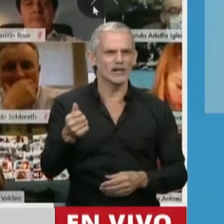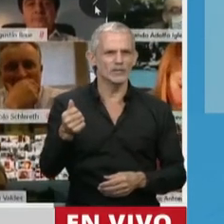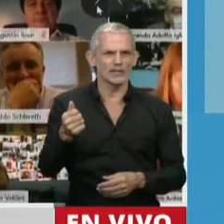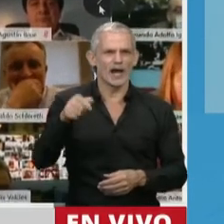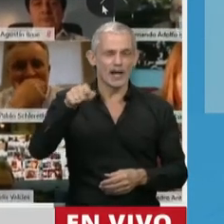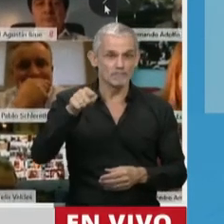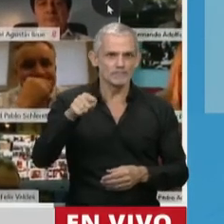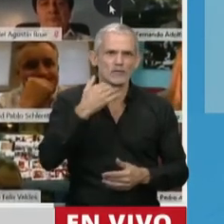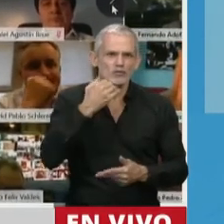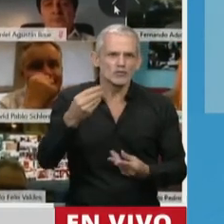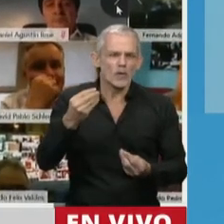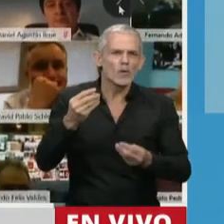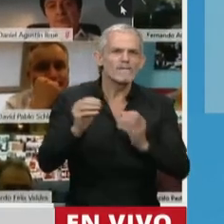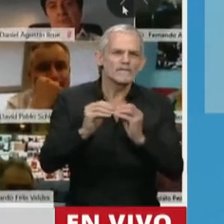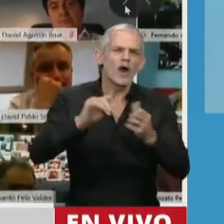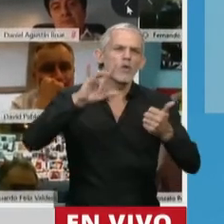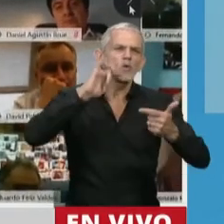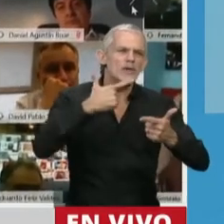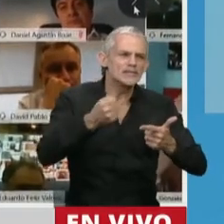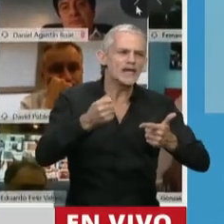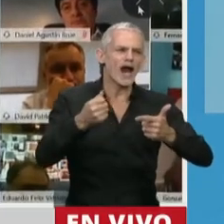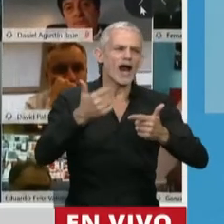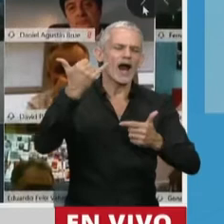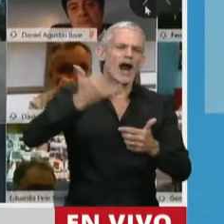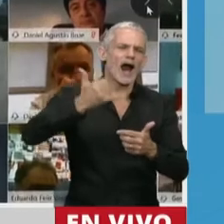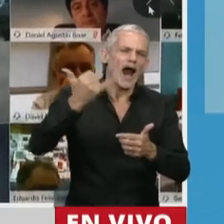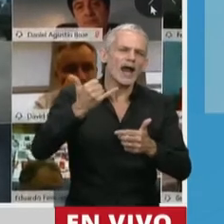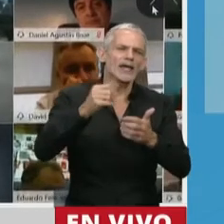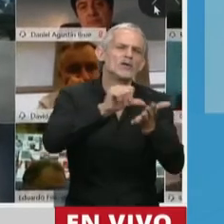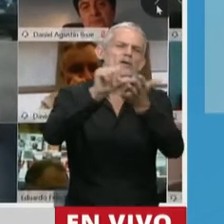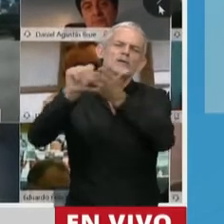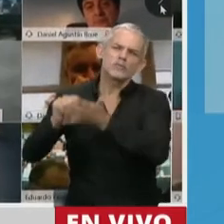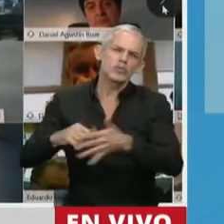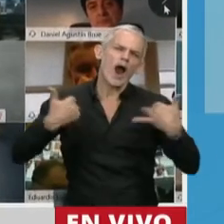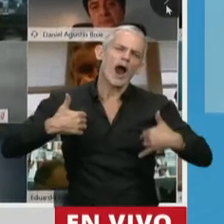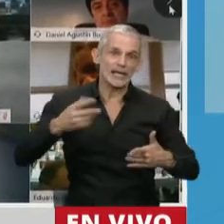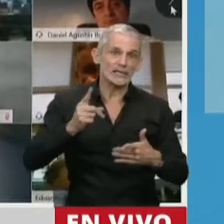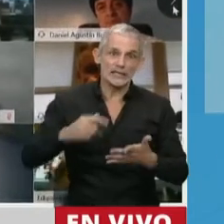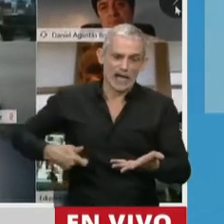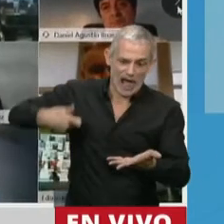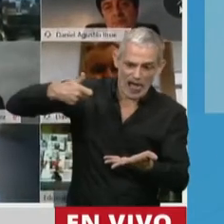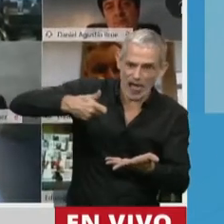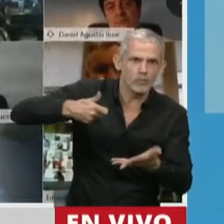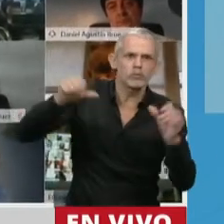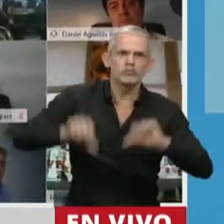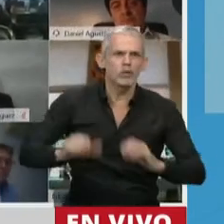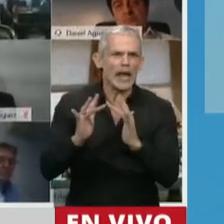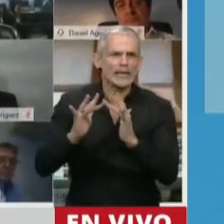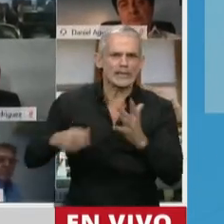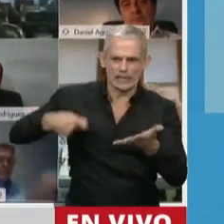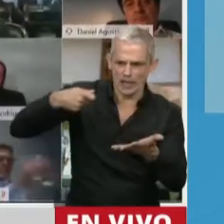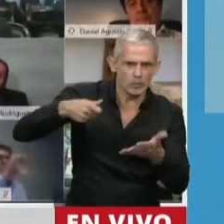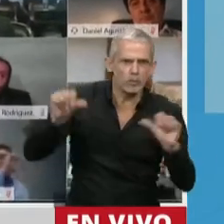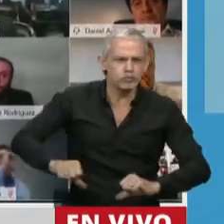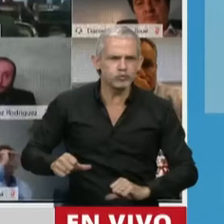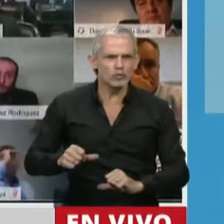compañeros, Presidente, la cantidad de Luisas que hay en el país que no pueden pagar no solamente la tarifa de intermedio, no pueden pagar